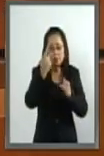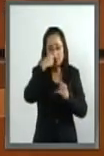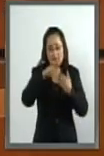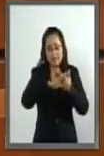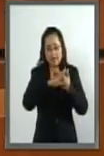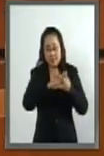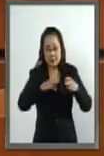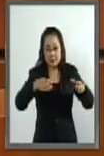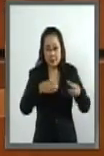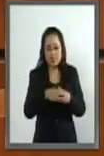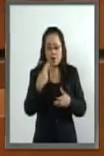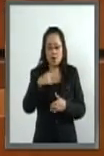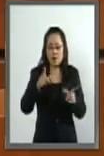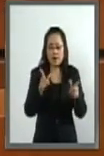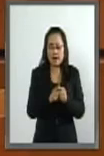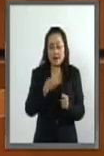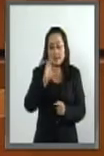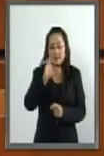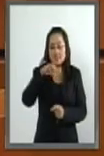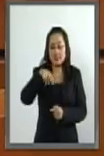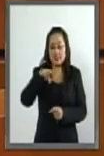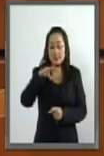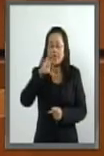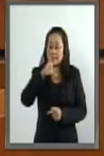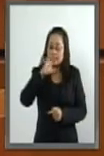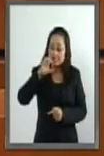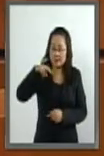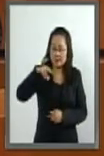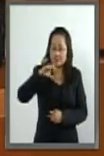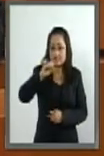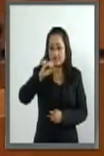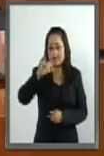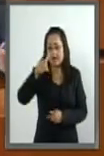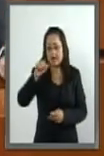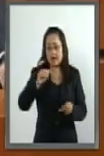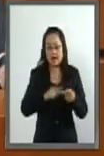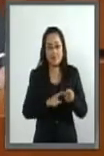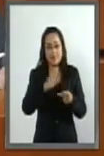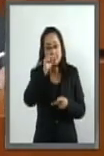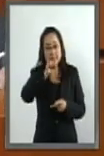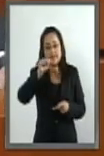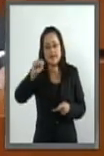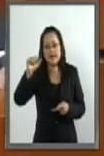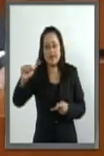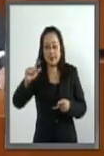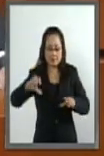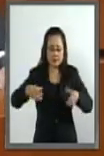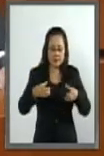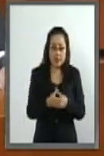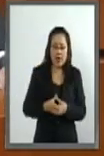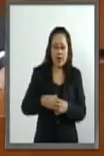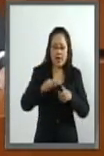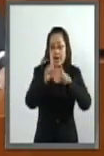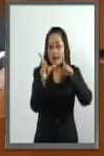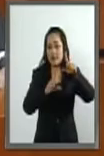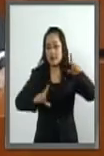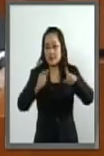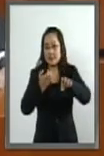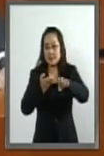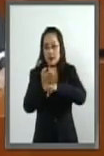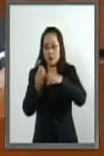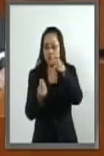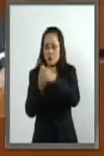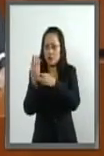la Secretaría de Salud, los estados con el mayor tasa de casos nuevos